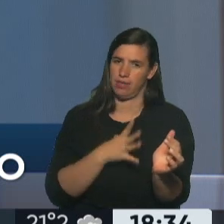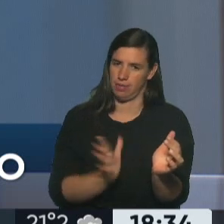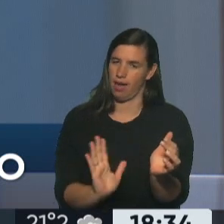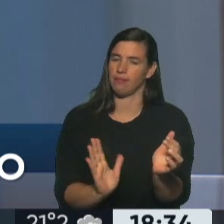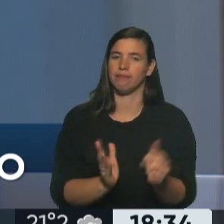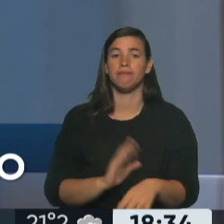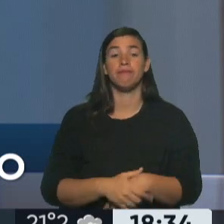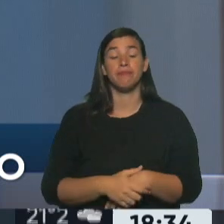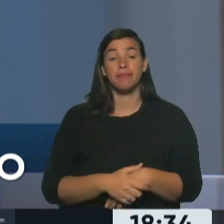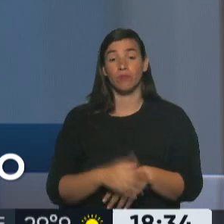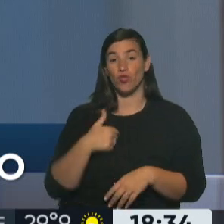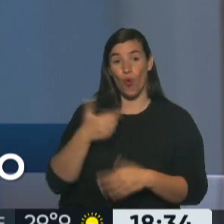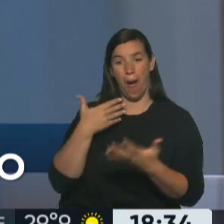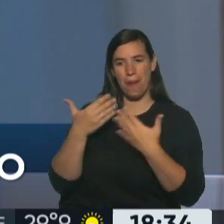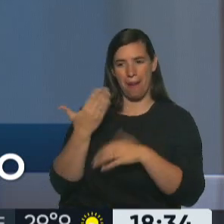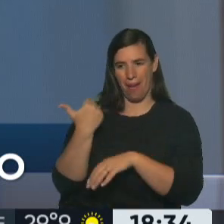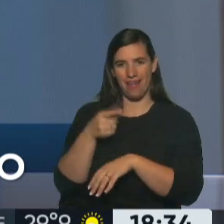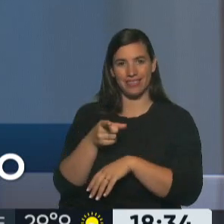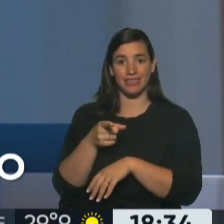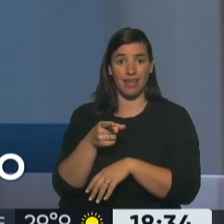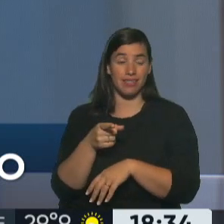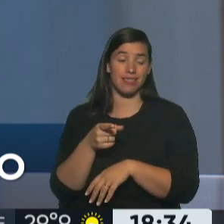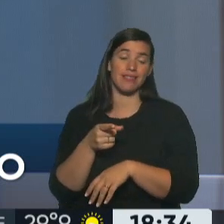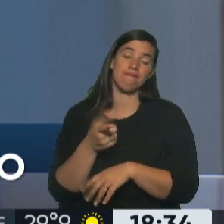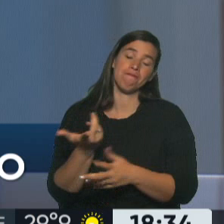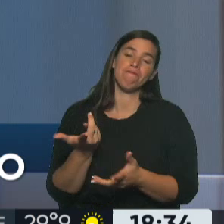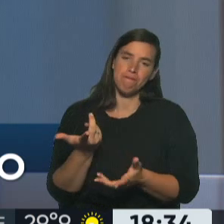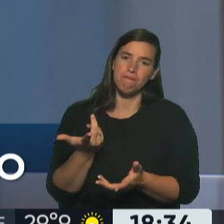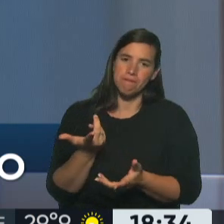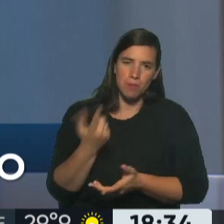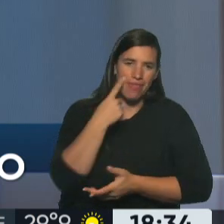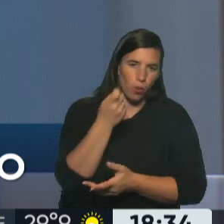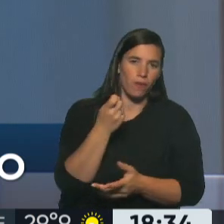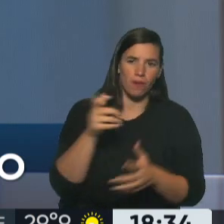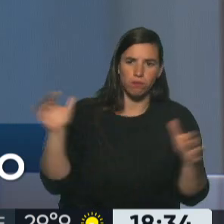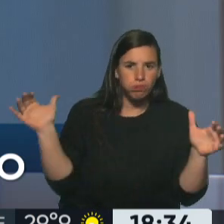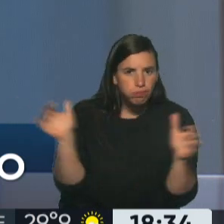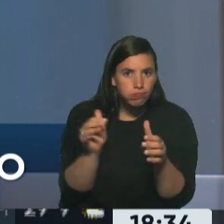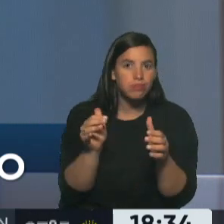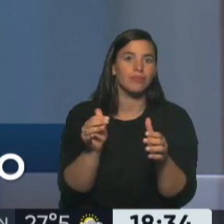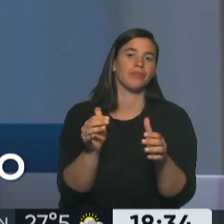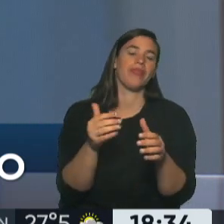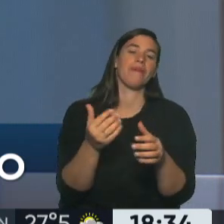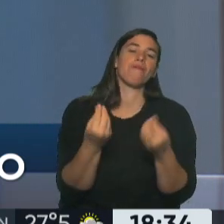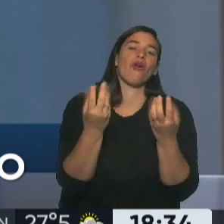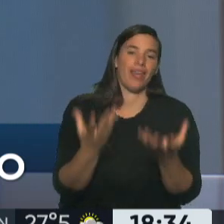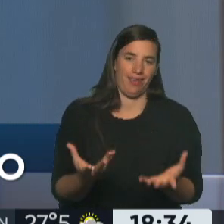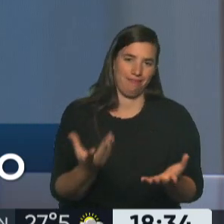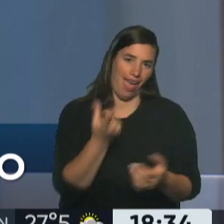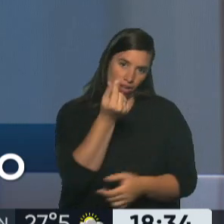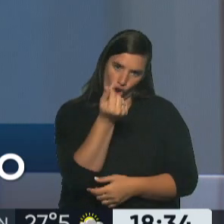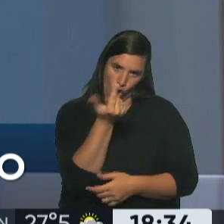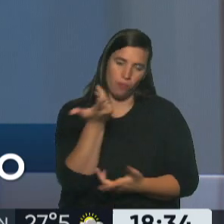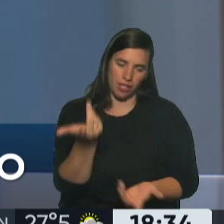mermó bastante el uso de pirotecnia debido a varios factores. El económico siempre es el primero, pero también hay